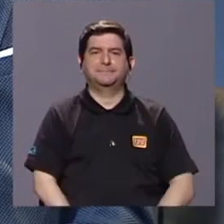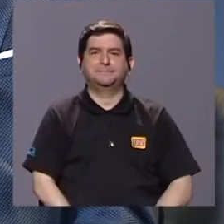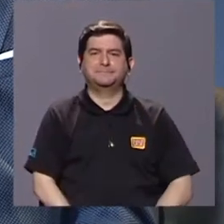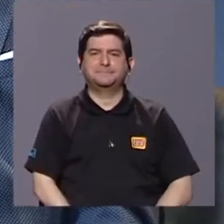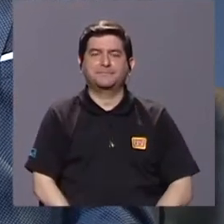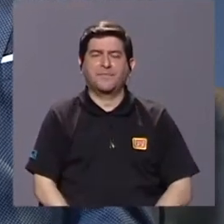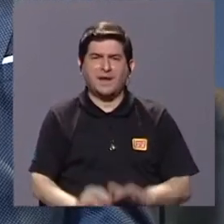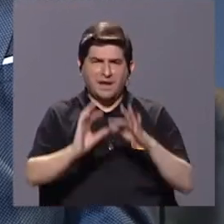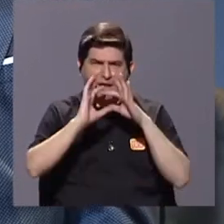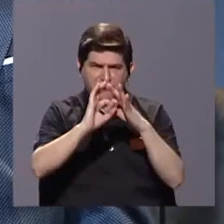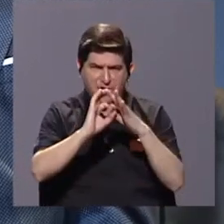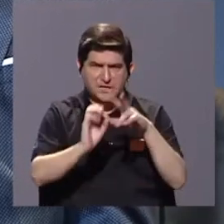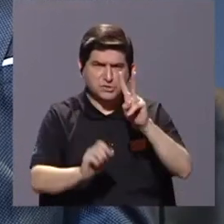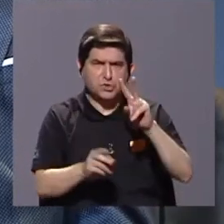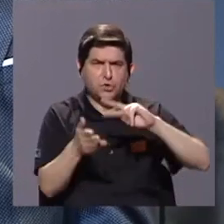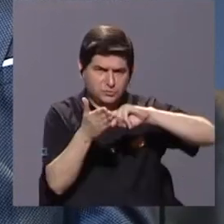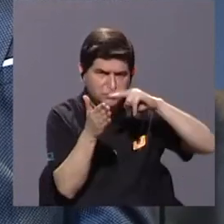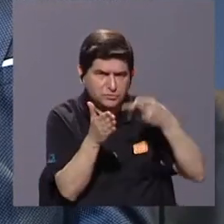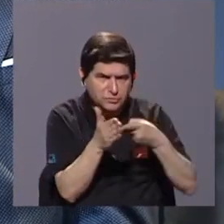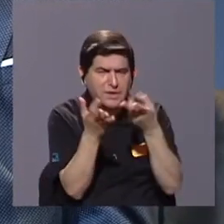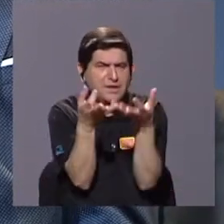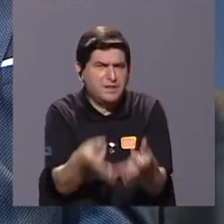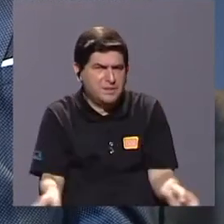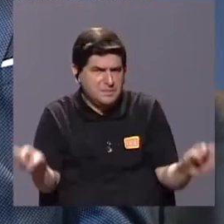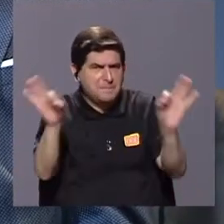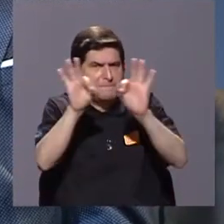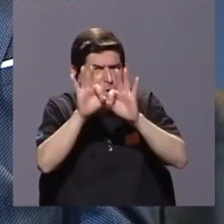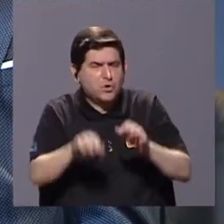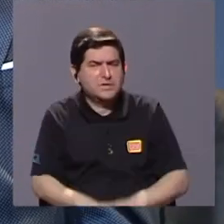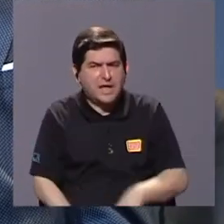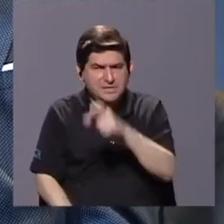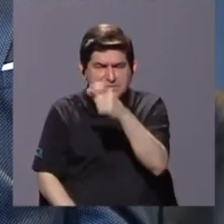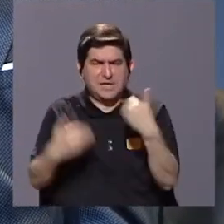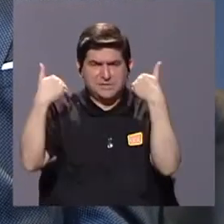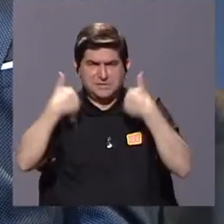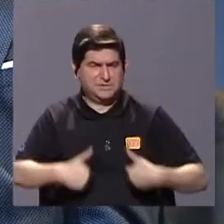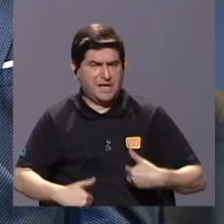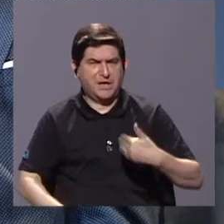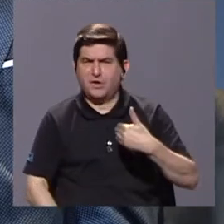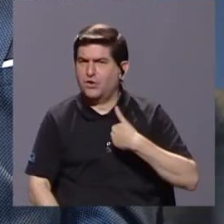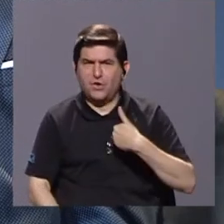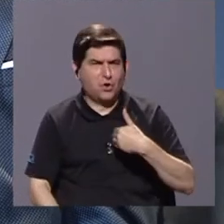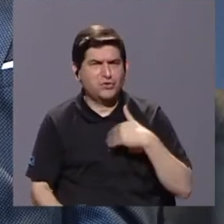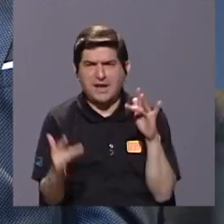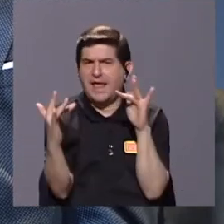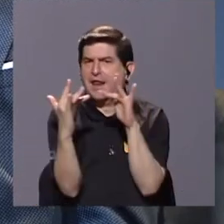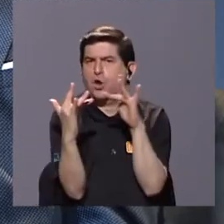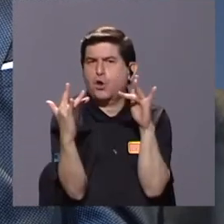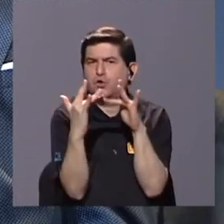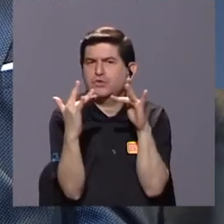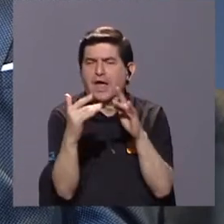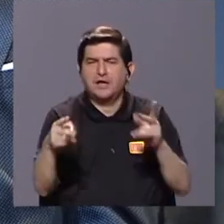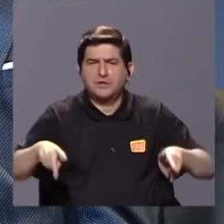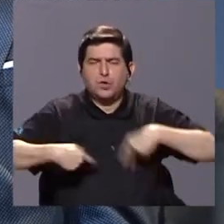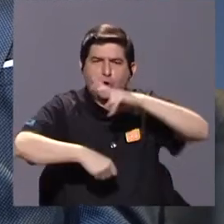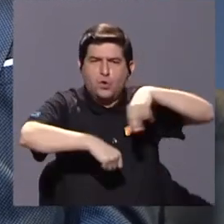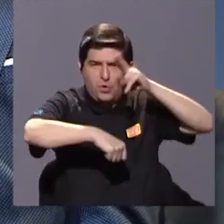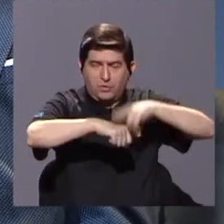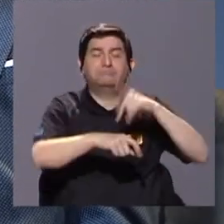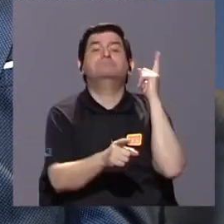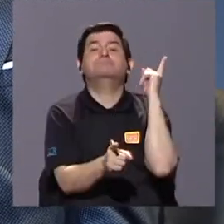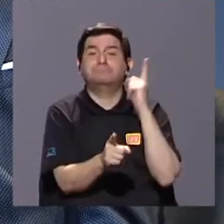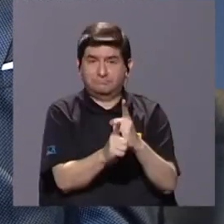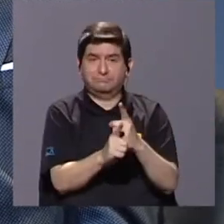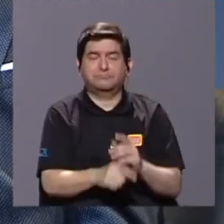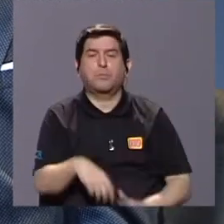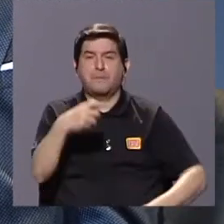A propósito de estos dos conceptos, la importancia de que el ser humano no tenga contacto con vía silvestre. Exacto.